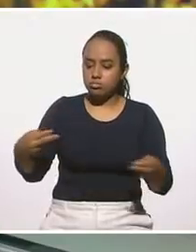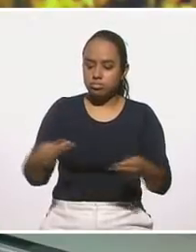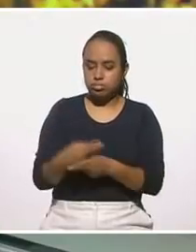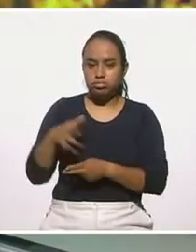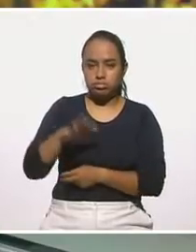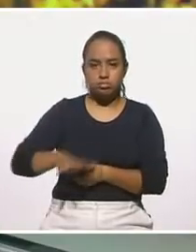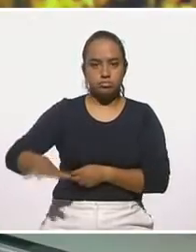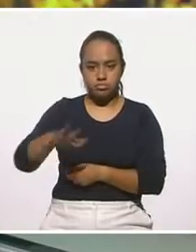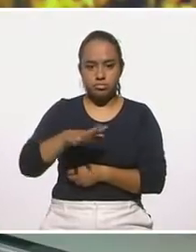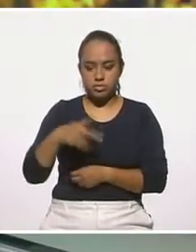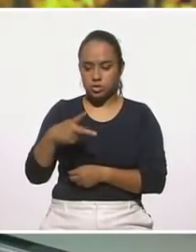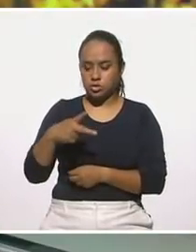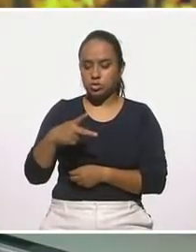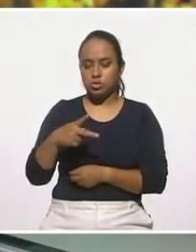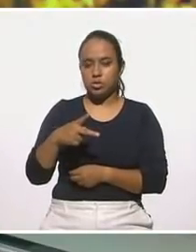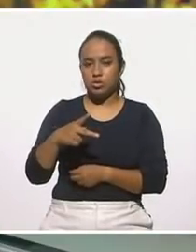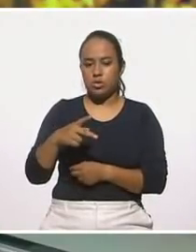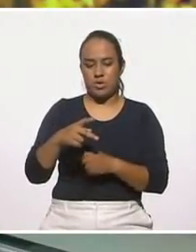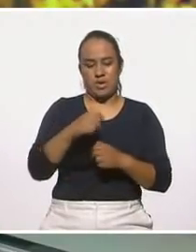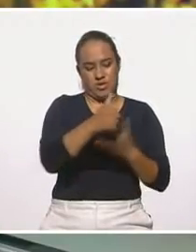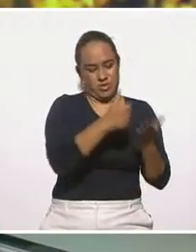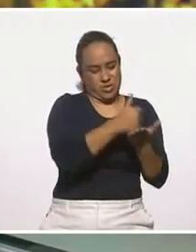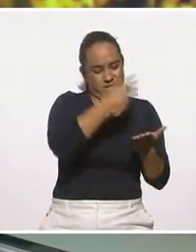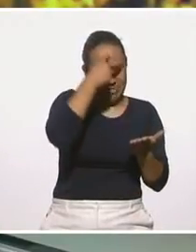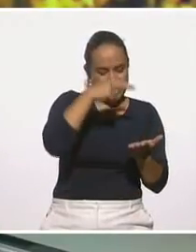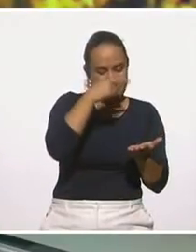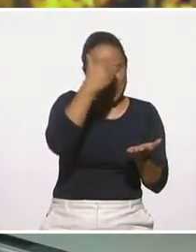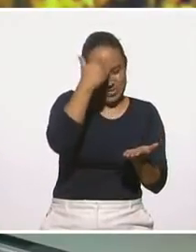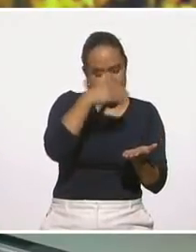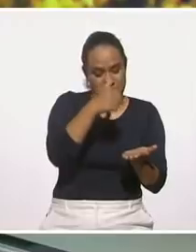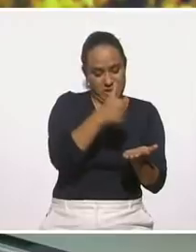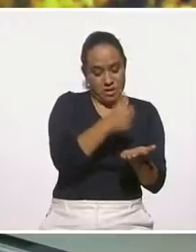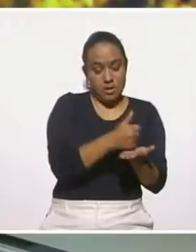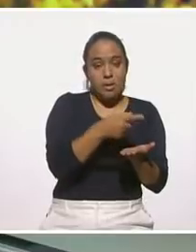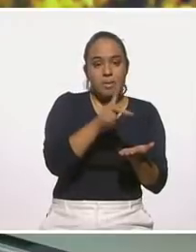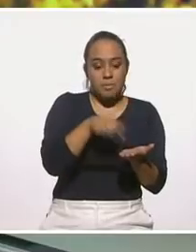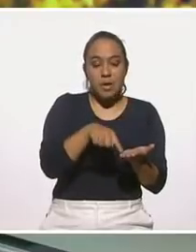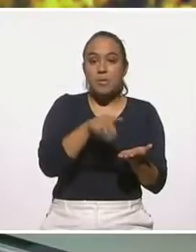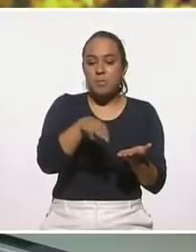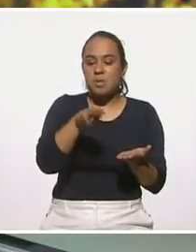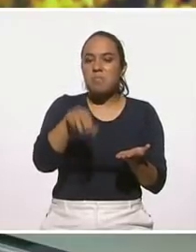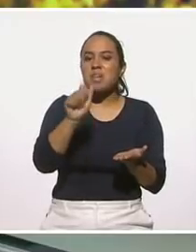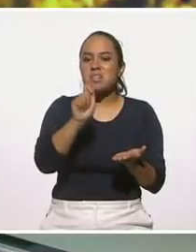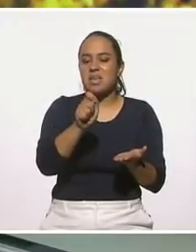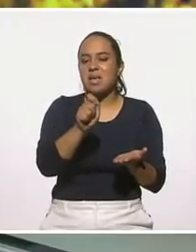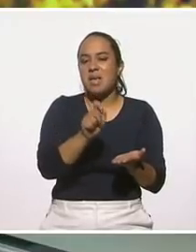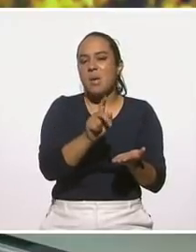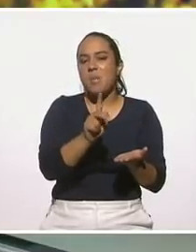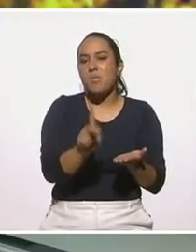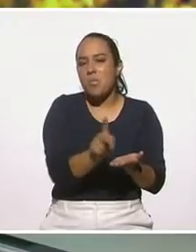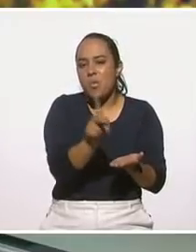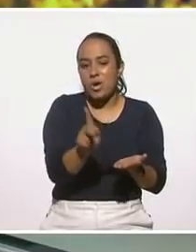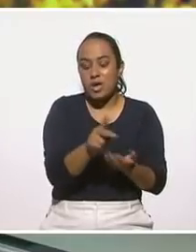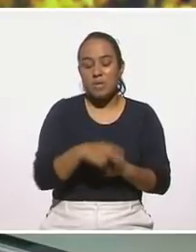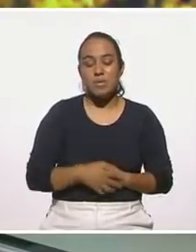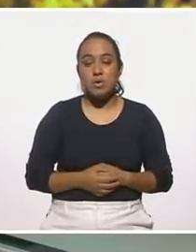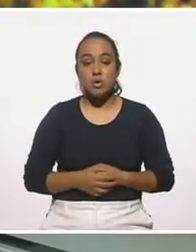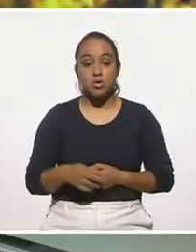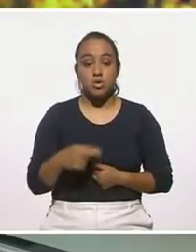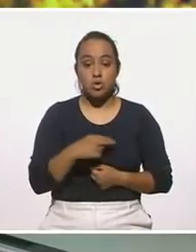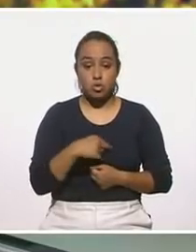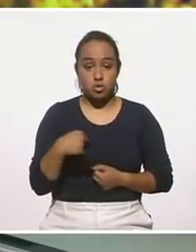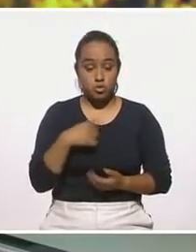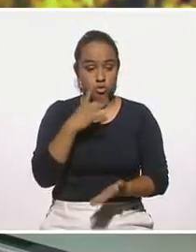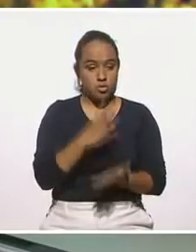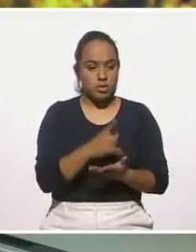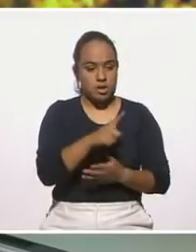provincia de la Ciudad de México. Que invitamos a todos que la conozcan. Históricamente, tuvimos el único cuartel